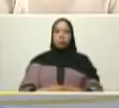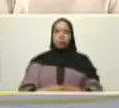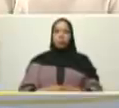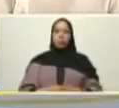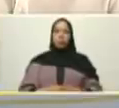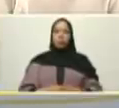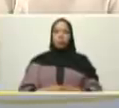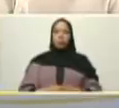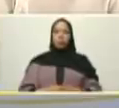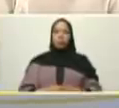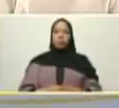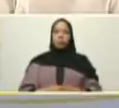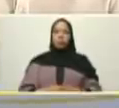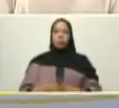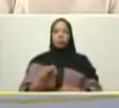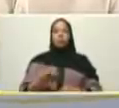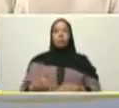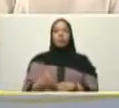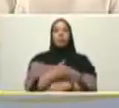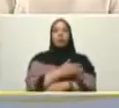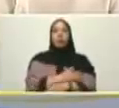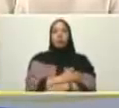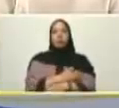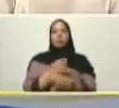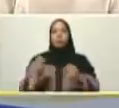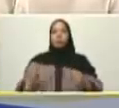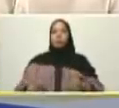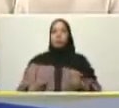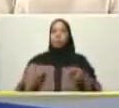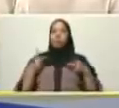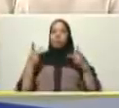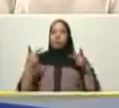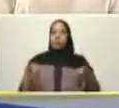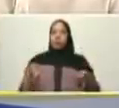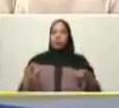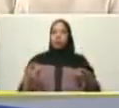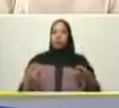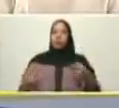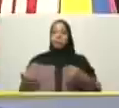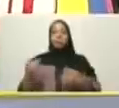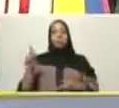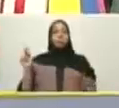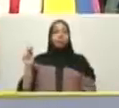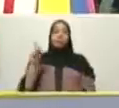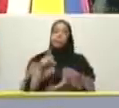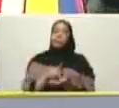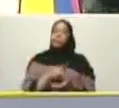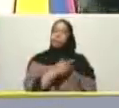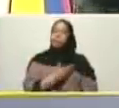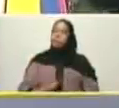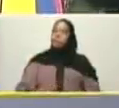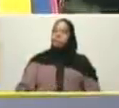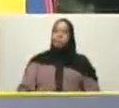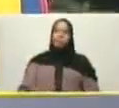circunstancias ajenas a mi voluntad me impidieron estar personalmente hoy allá